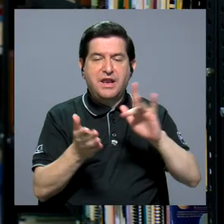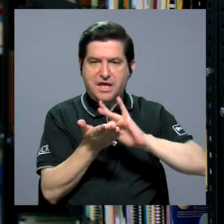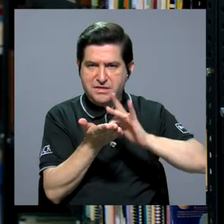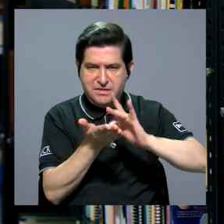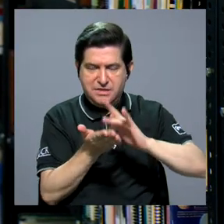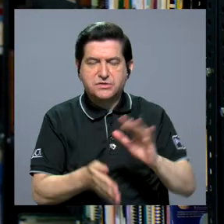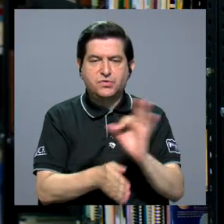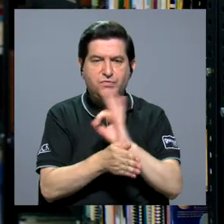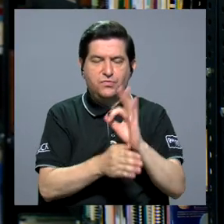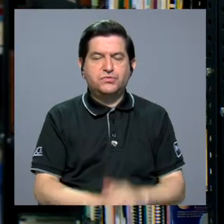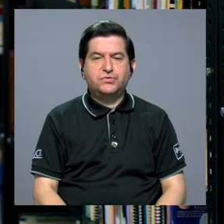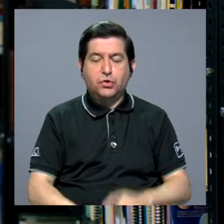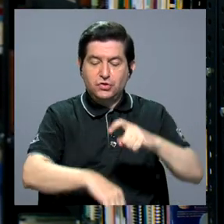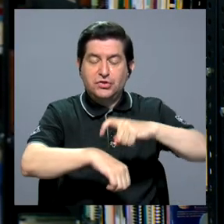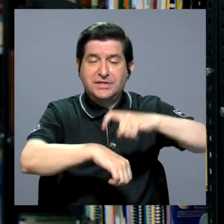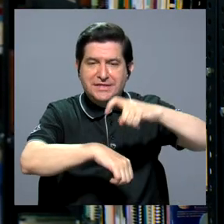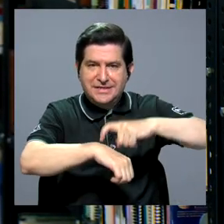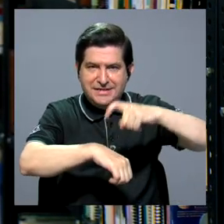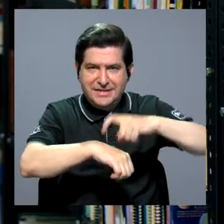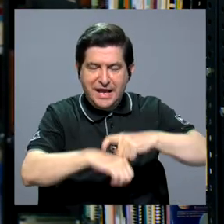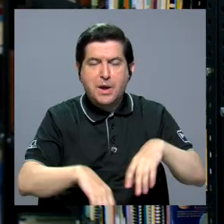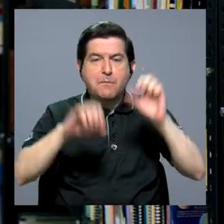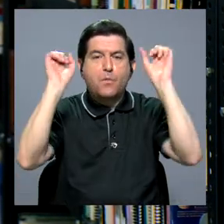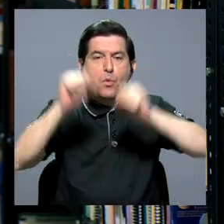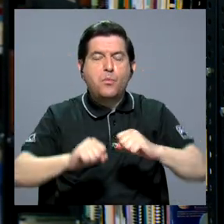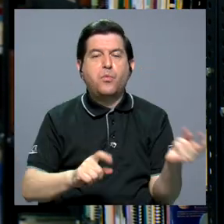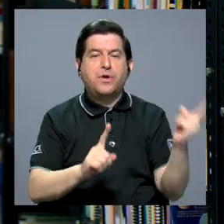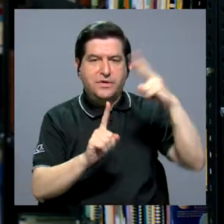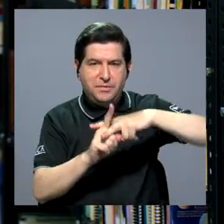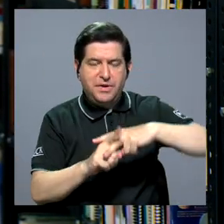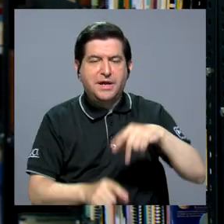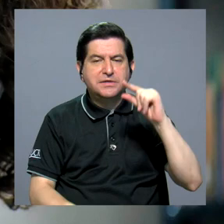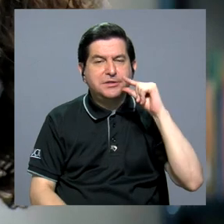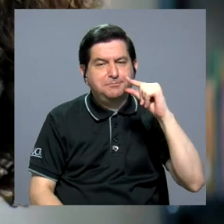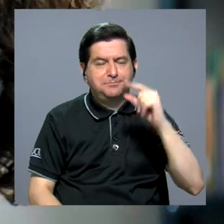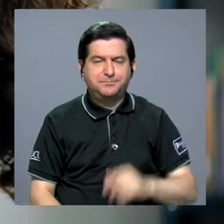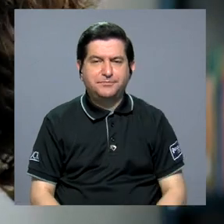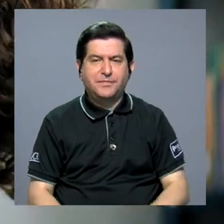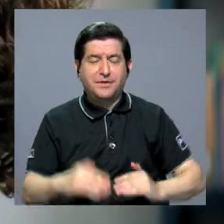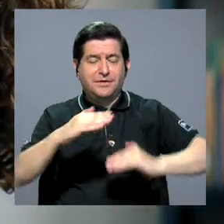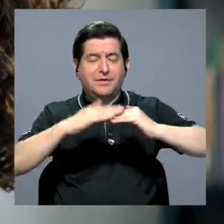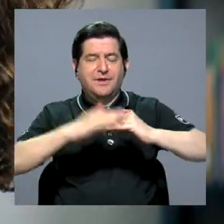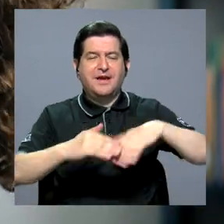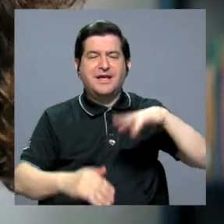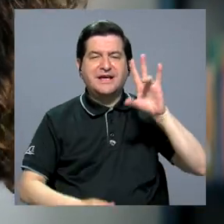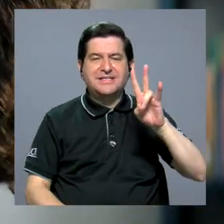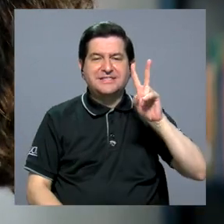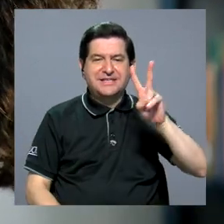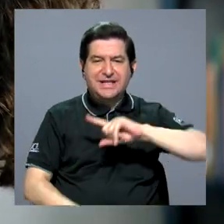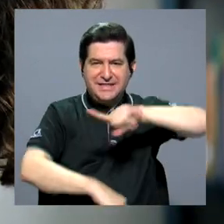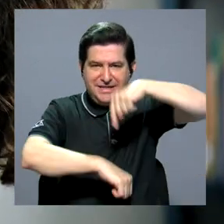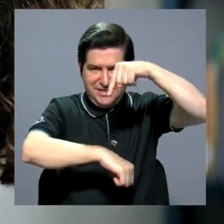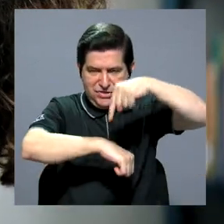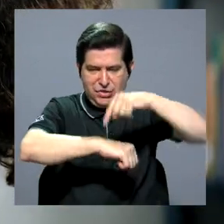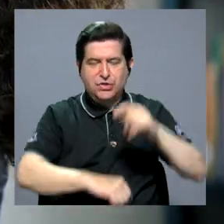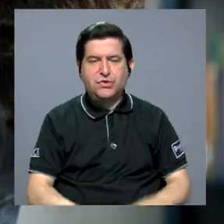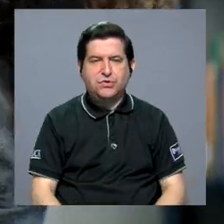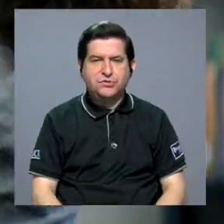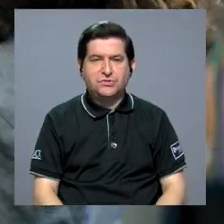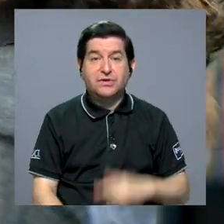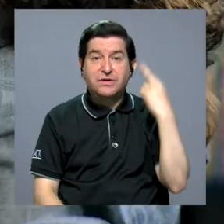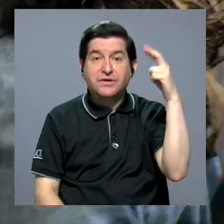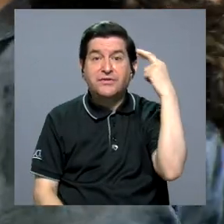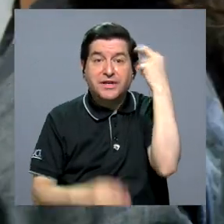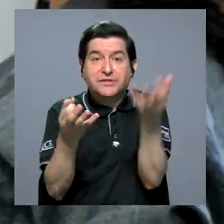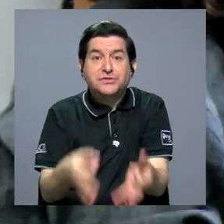medicamentos, ya que el lapso de tiempo en que puede ser efectivo es corto, de máximo 72 horas. De